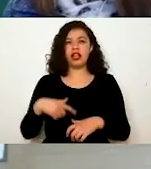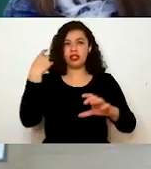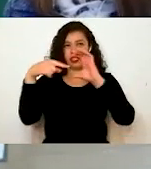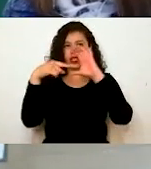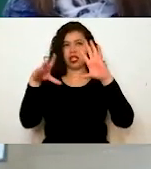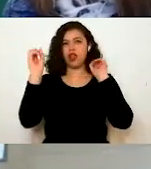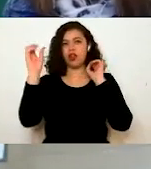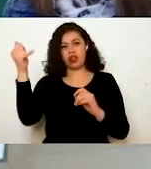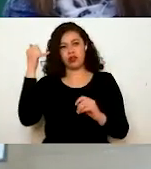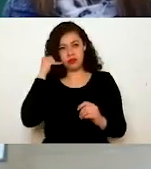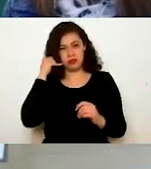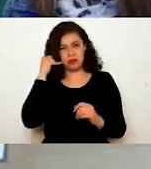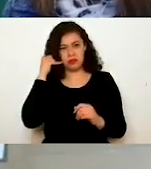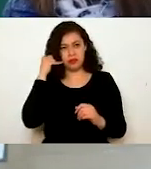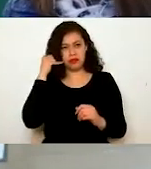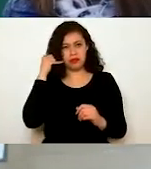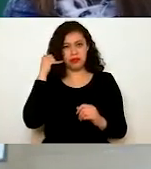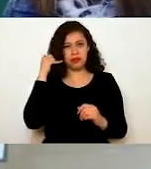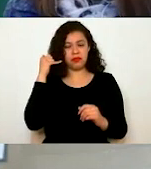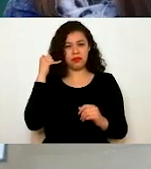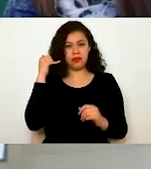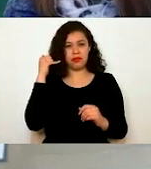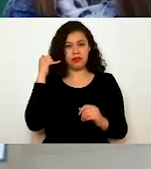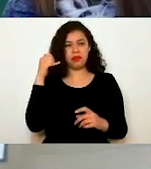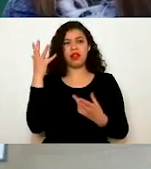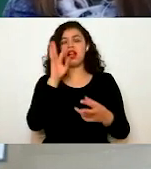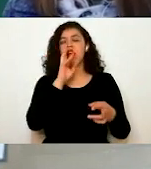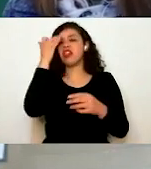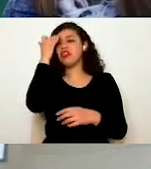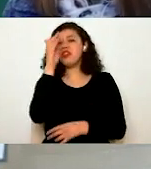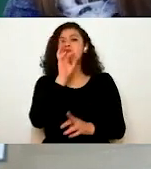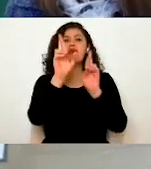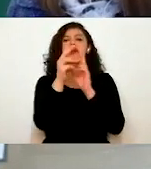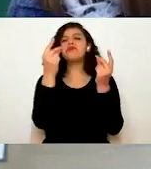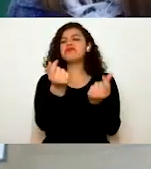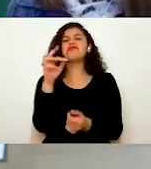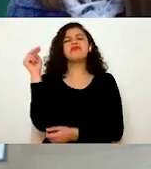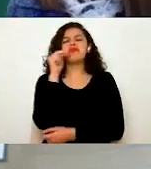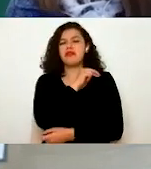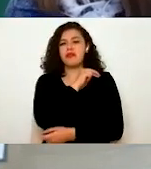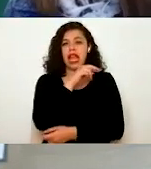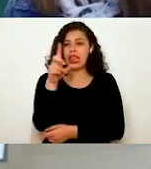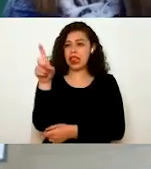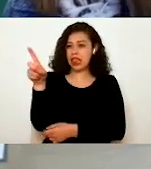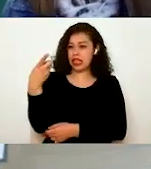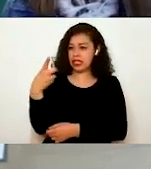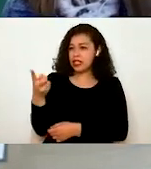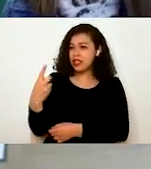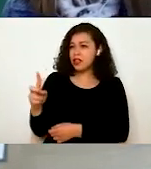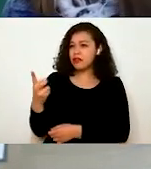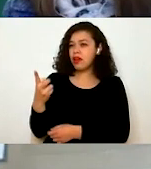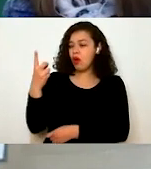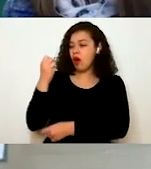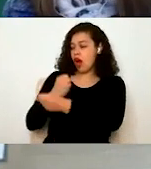llamada, los tiempos de respuestas son realmente rápidos. En diciembre sí estuvo, bueno, todo lo que fue el año